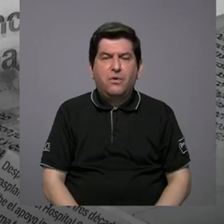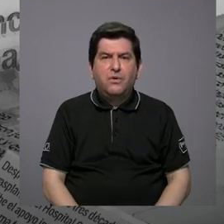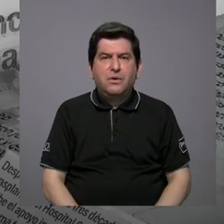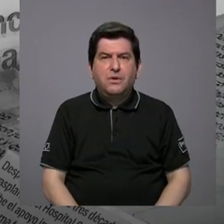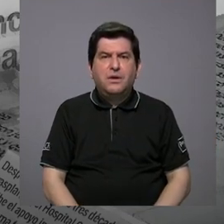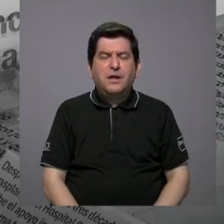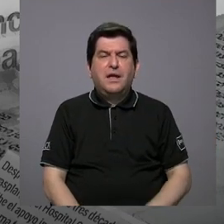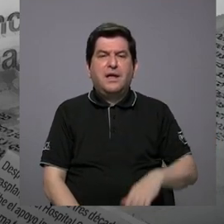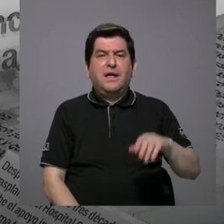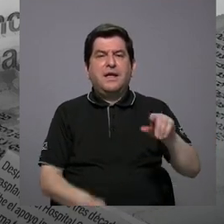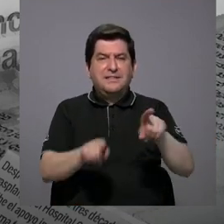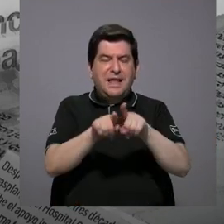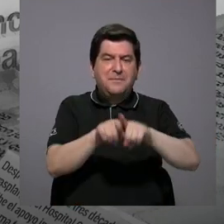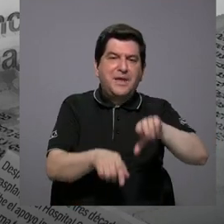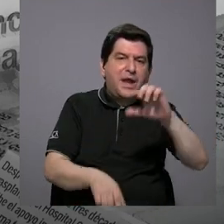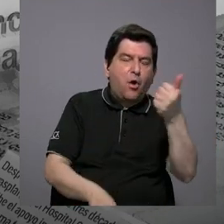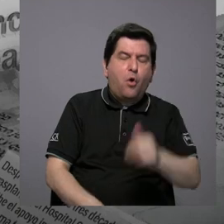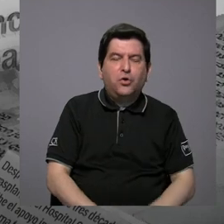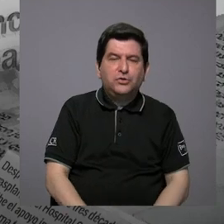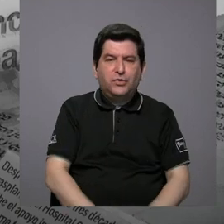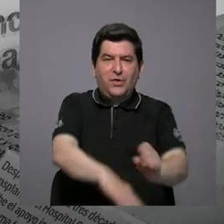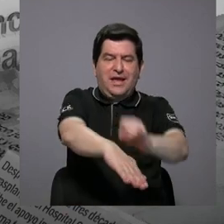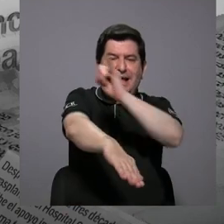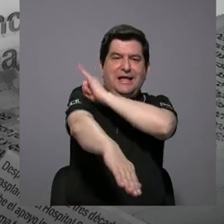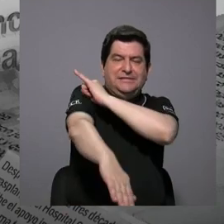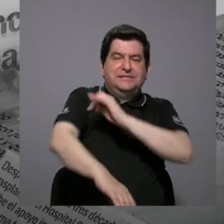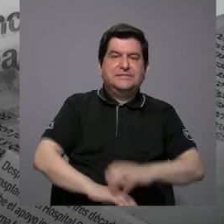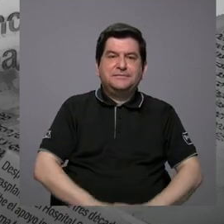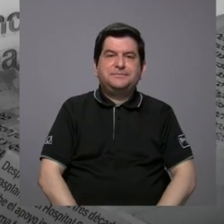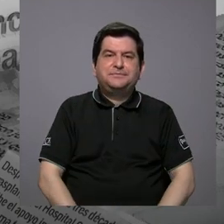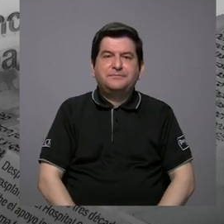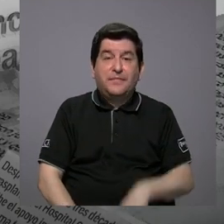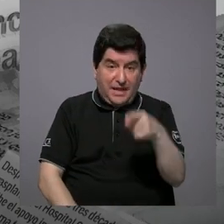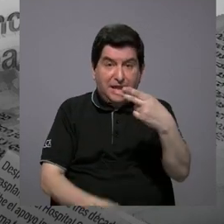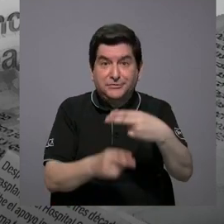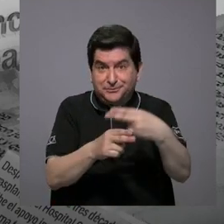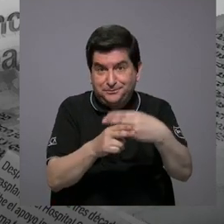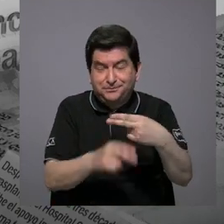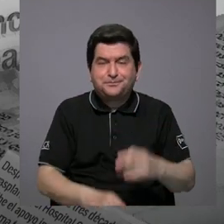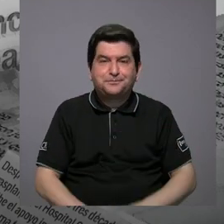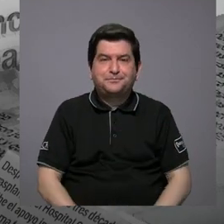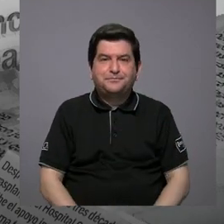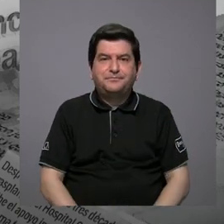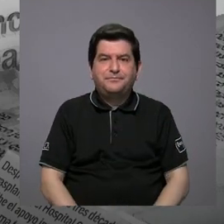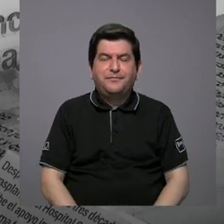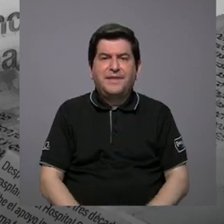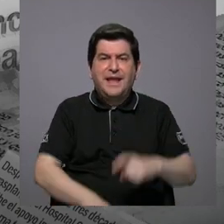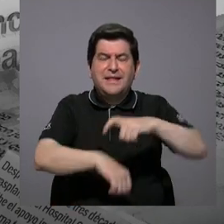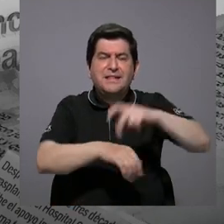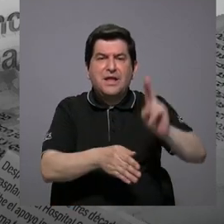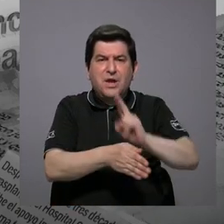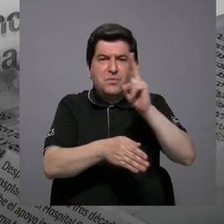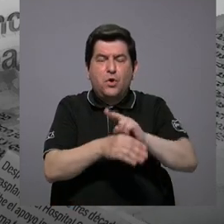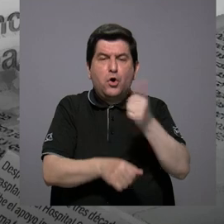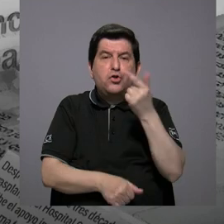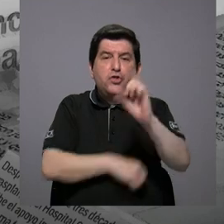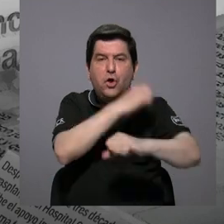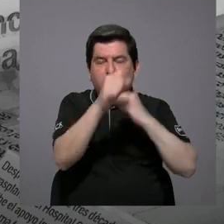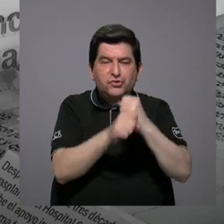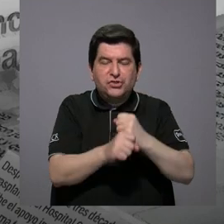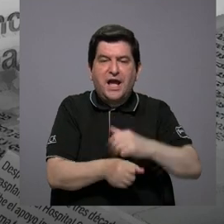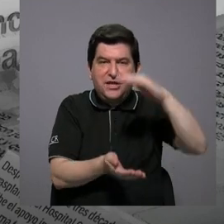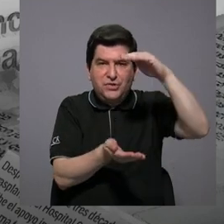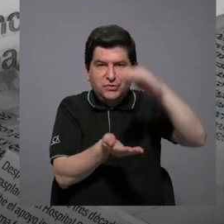AXERI, como le llaman ellos, y entonces la vida útil de 11 años va a pasar a 7,